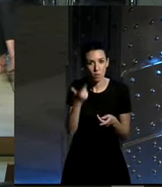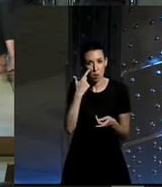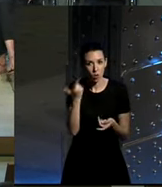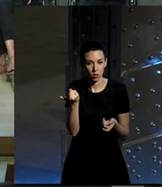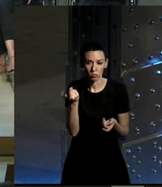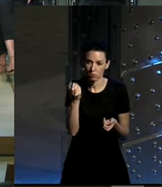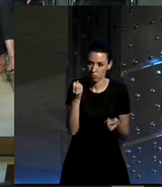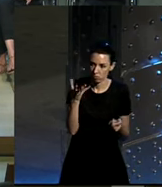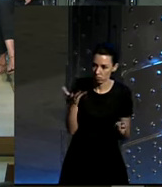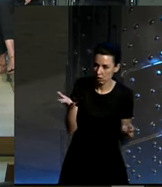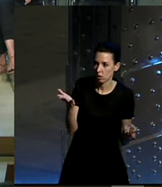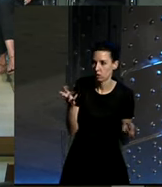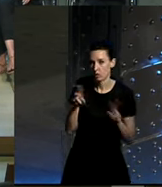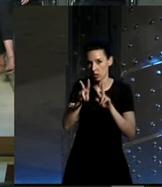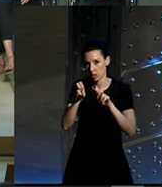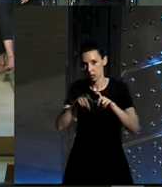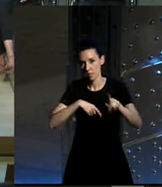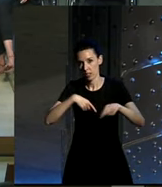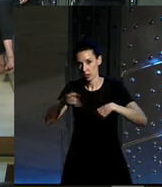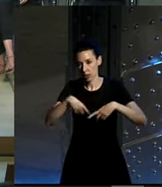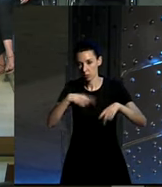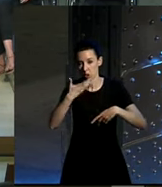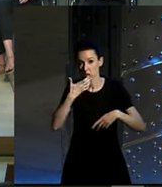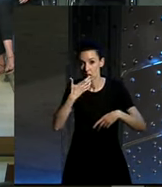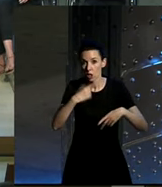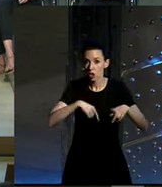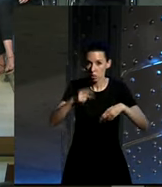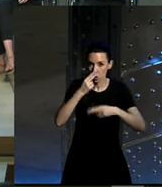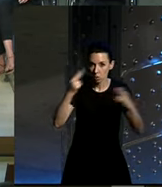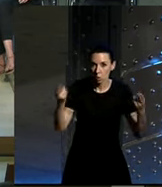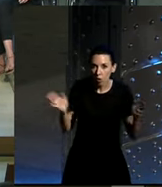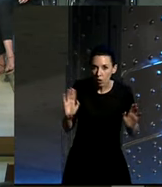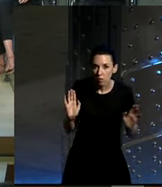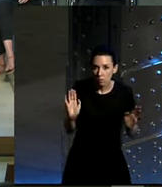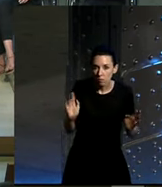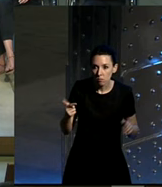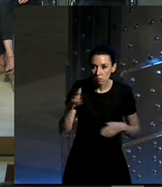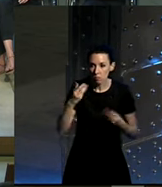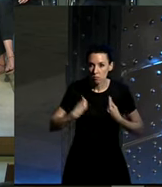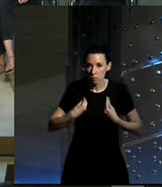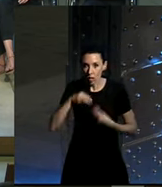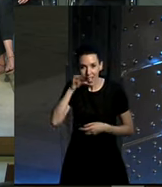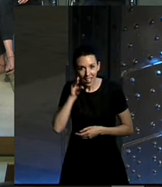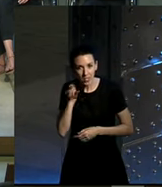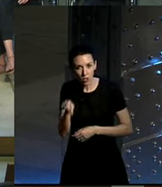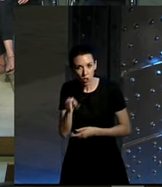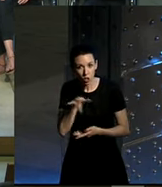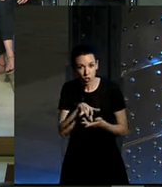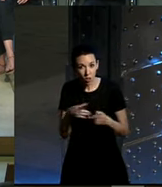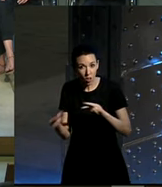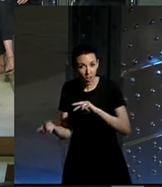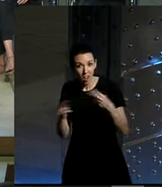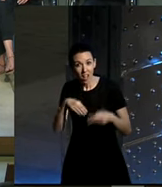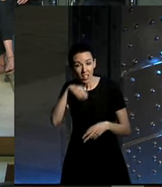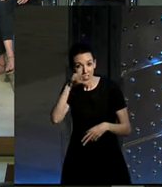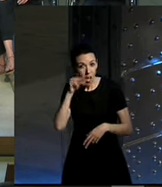de bueno de lo del transporte bueno que si no tienes el transporte público pero yo he vivido en Castellón y para hacer trayecto Castellón